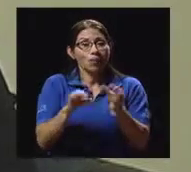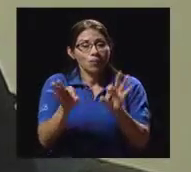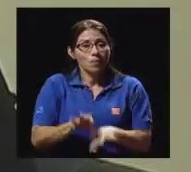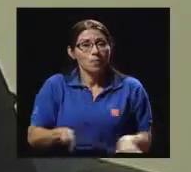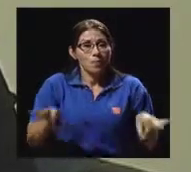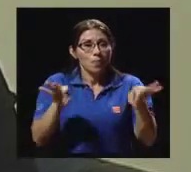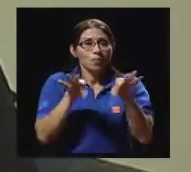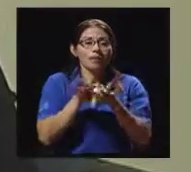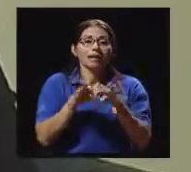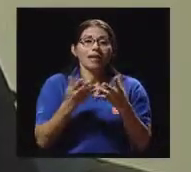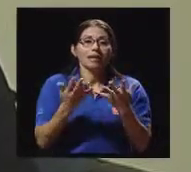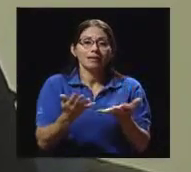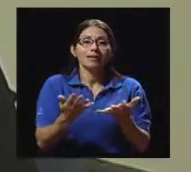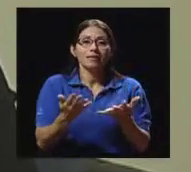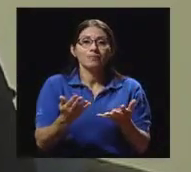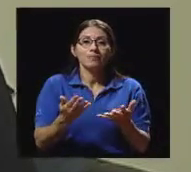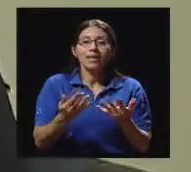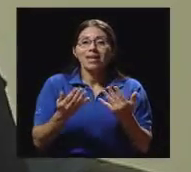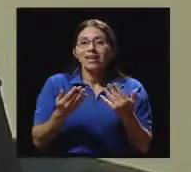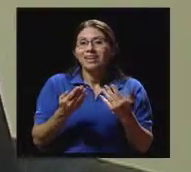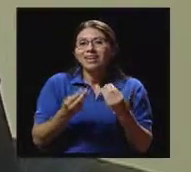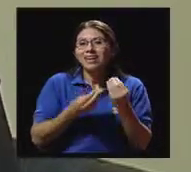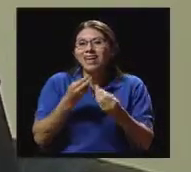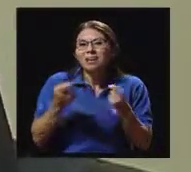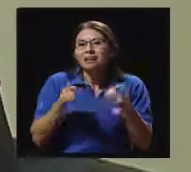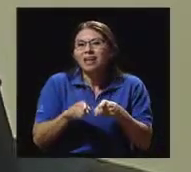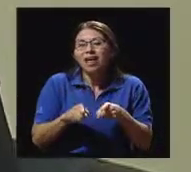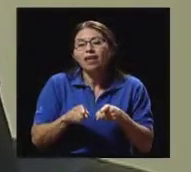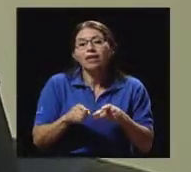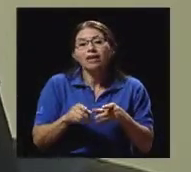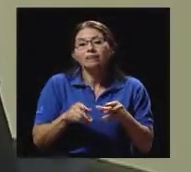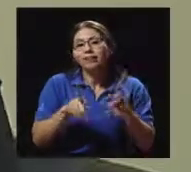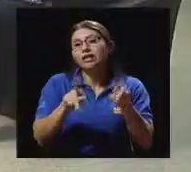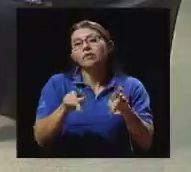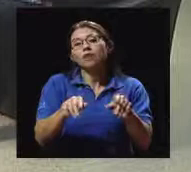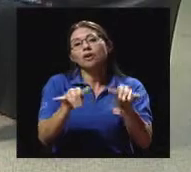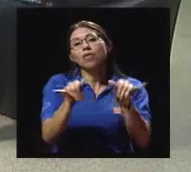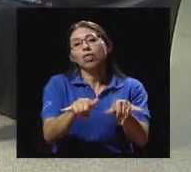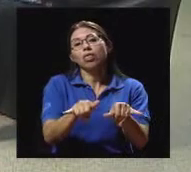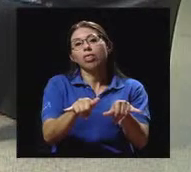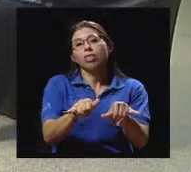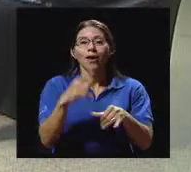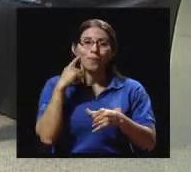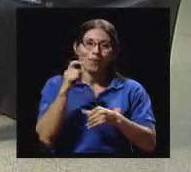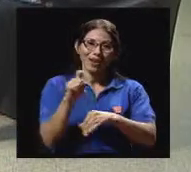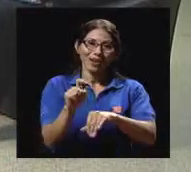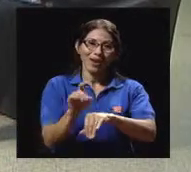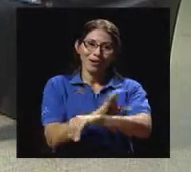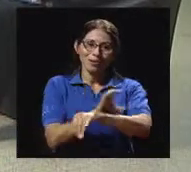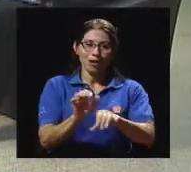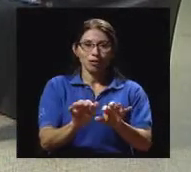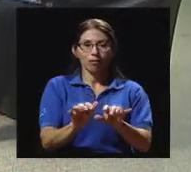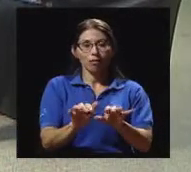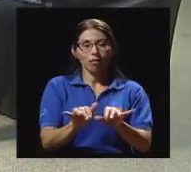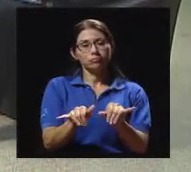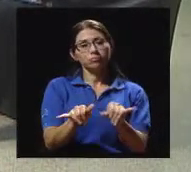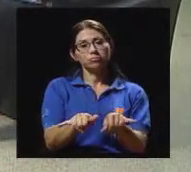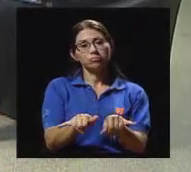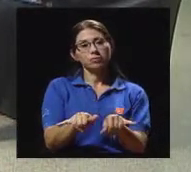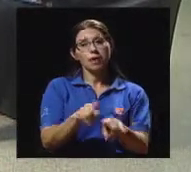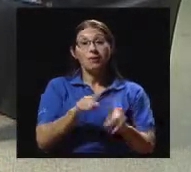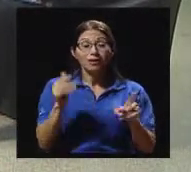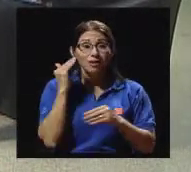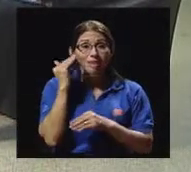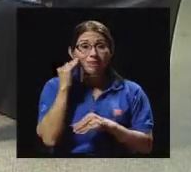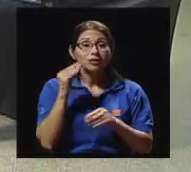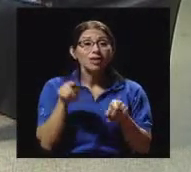sedentarismo, ¿verdad? Que ha propiciado el sedentarismo, que es la parte tecnológica, ¿verdad? Pero sabemos que en internet podemos conseguir muchas cosas.